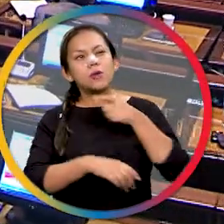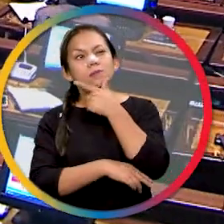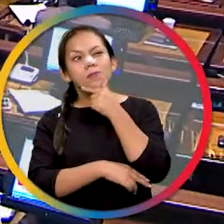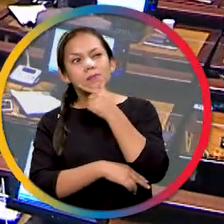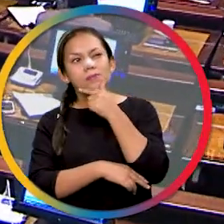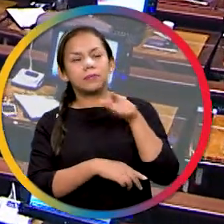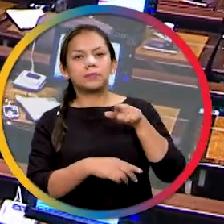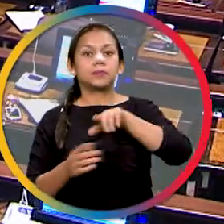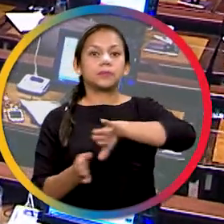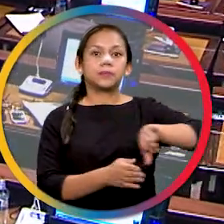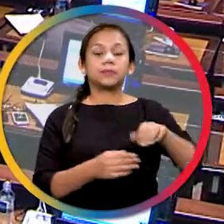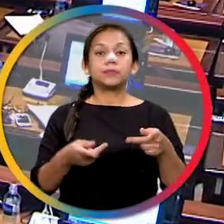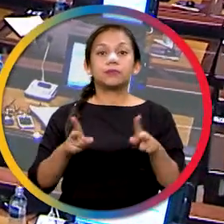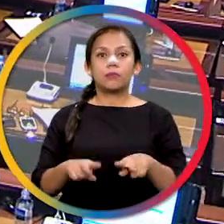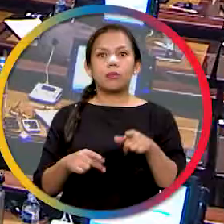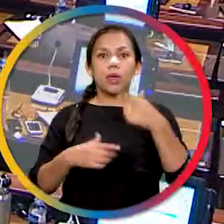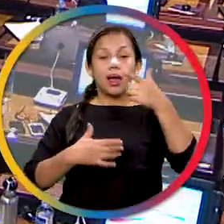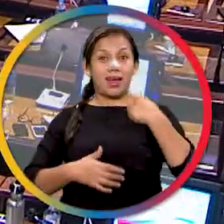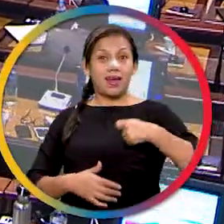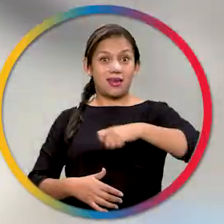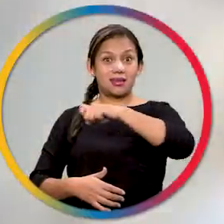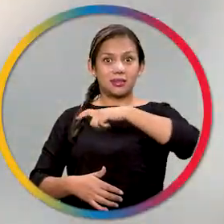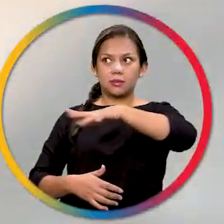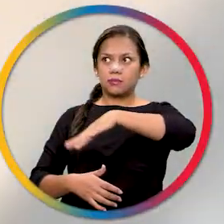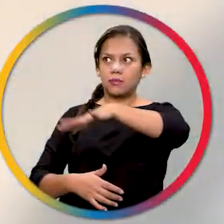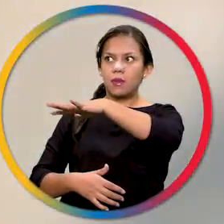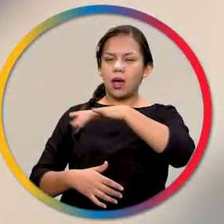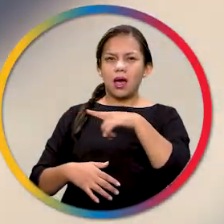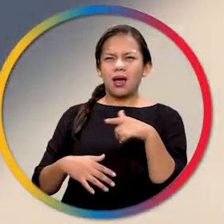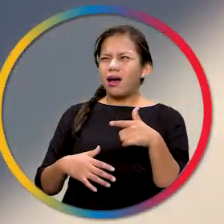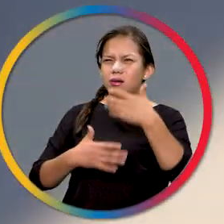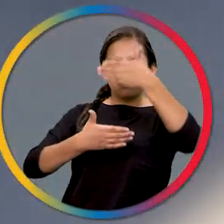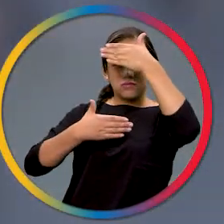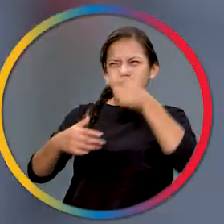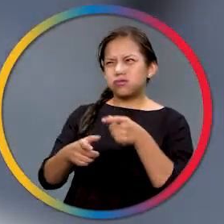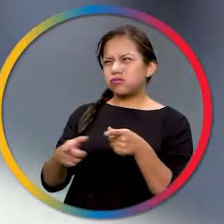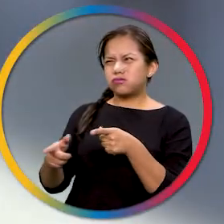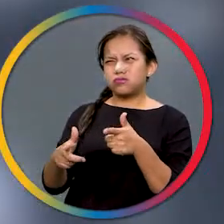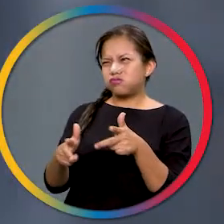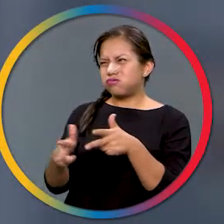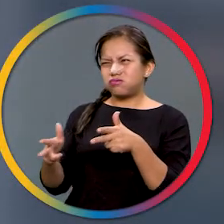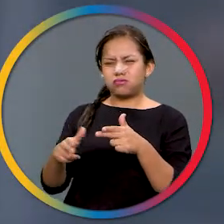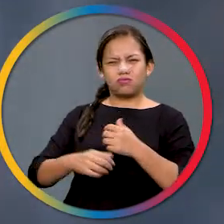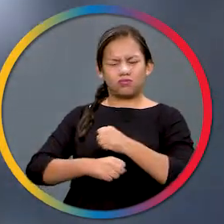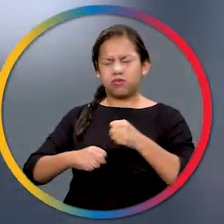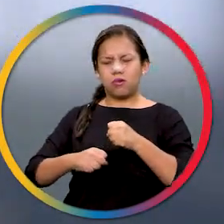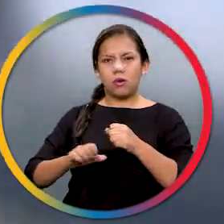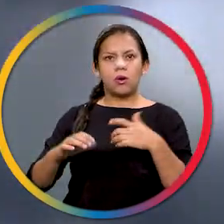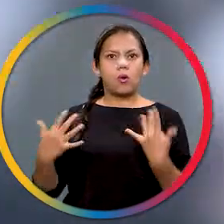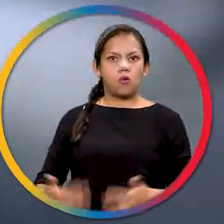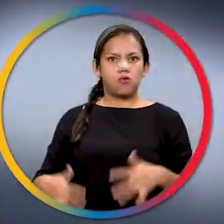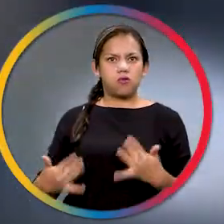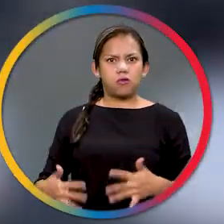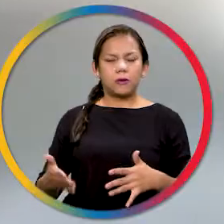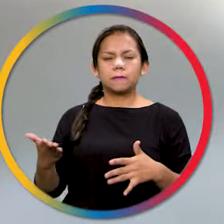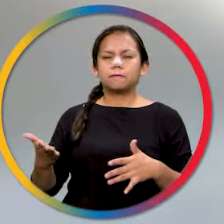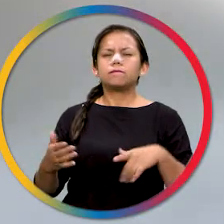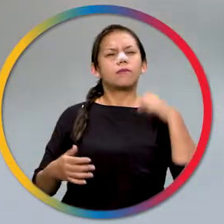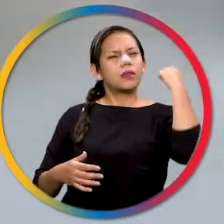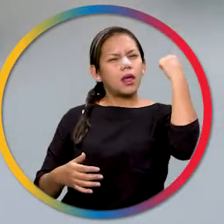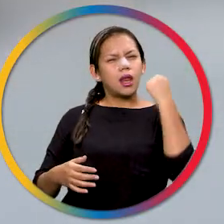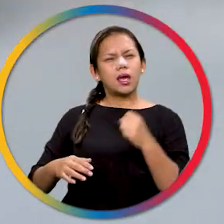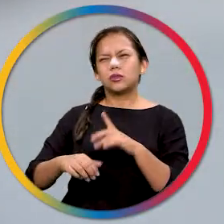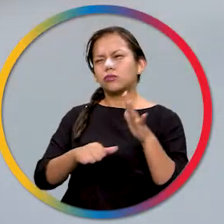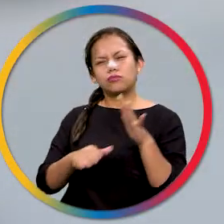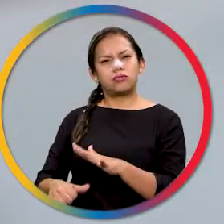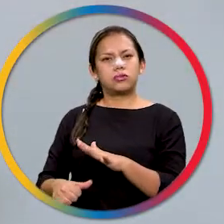Parlamento de Ecuador rechazó los atentados ocurridos en España por considerarlos criminales e injustificables, pues vulneran los derechos universales